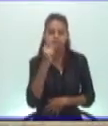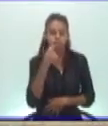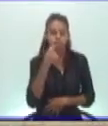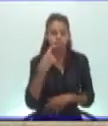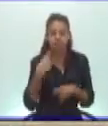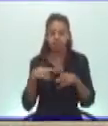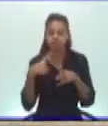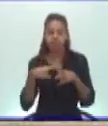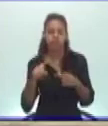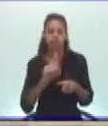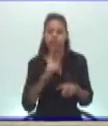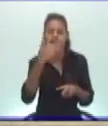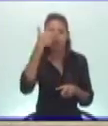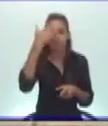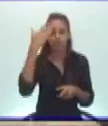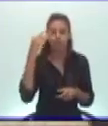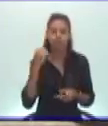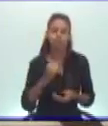No lo olvides.